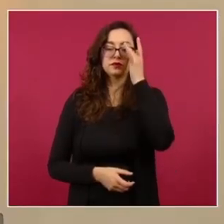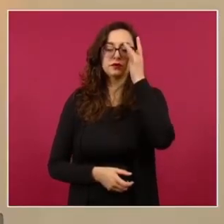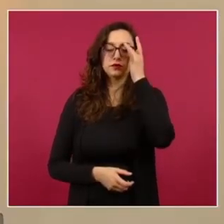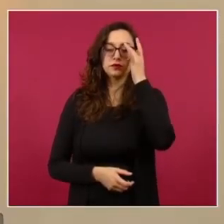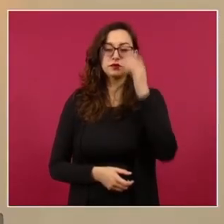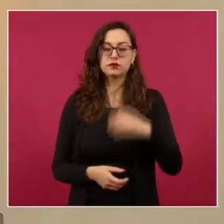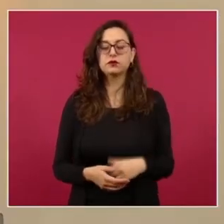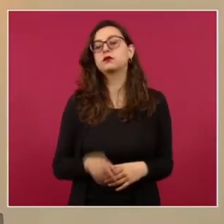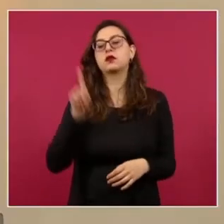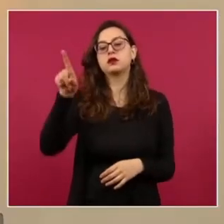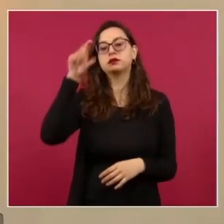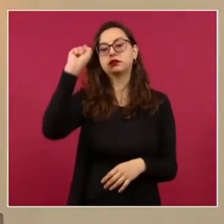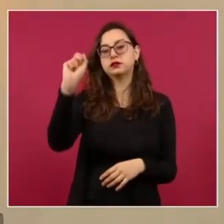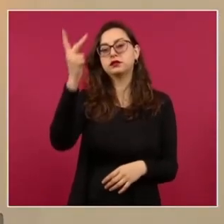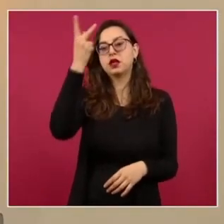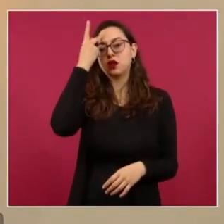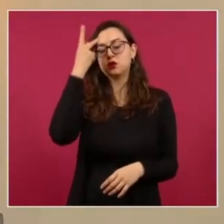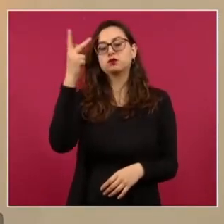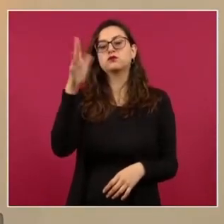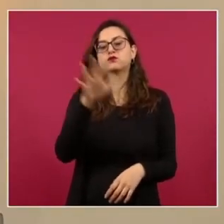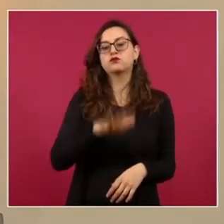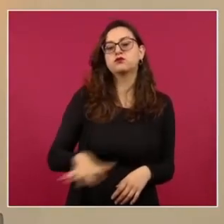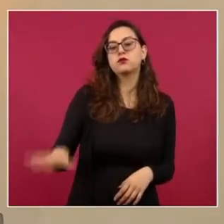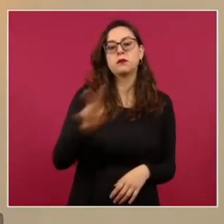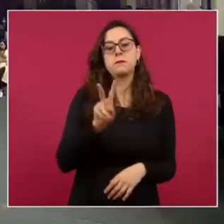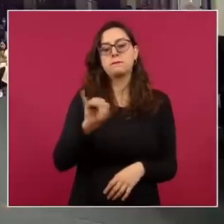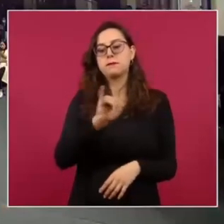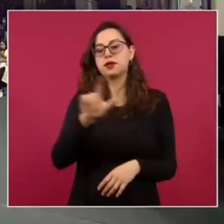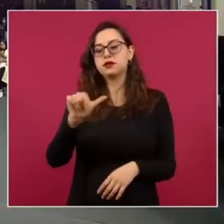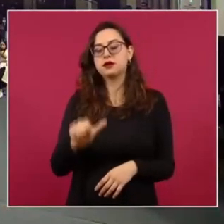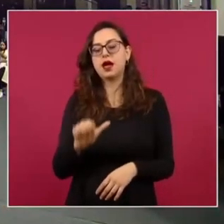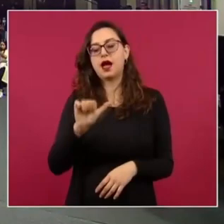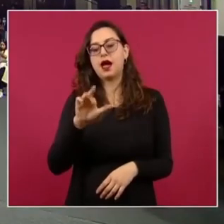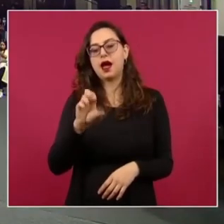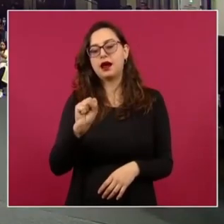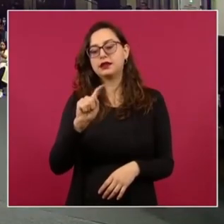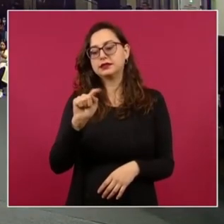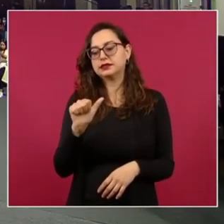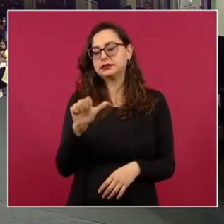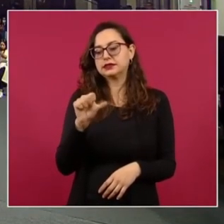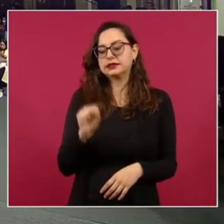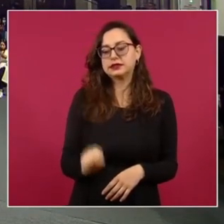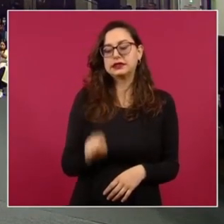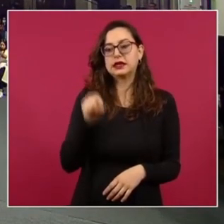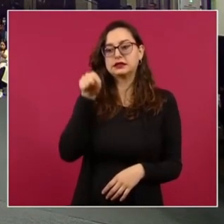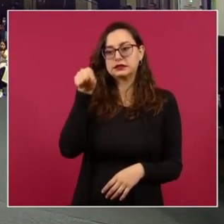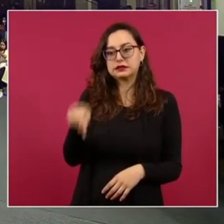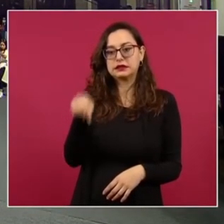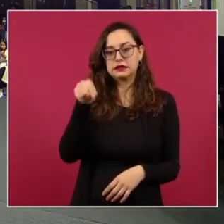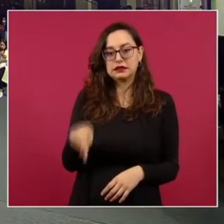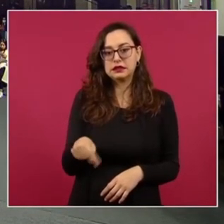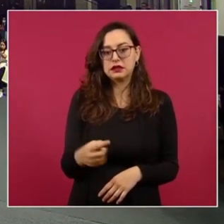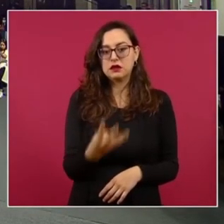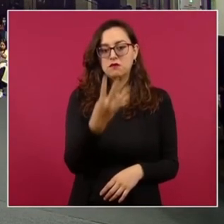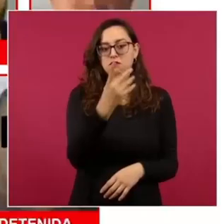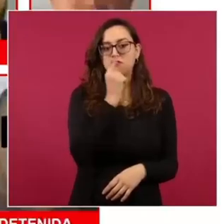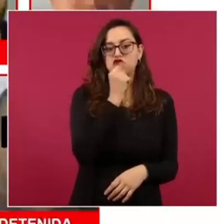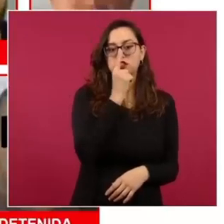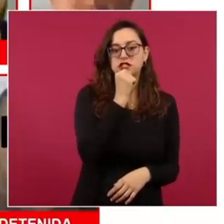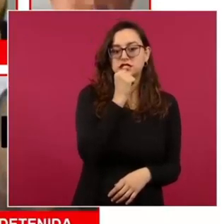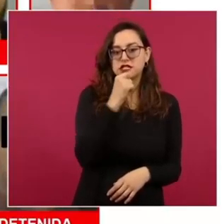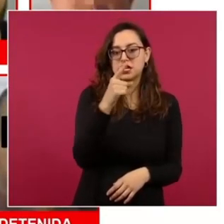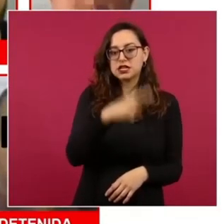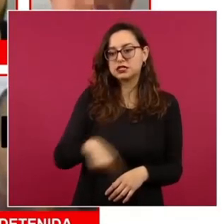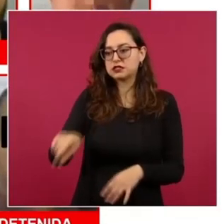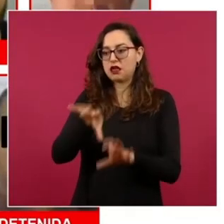de Arista, San Luis Potosí, por la desaparición forzada cometida en agravio de cuatro personas en